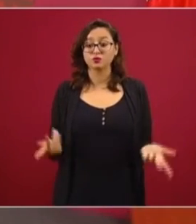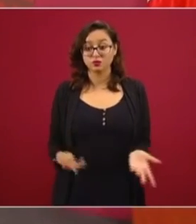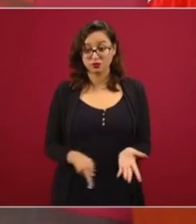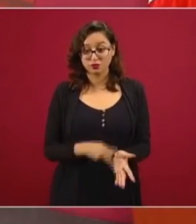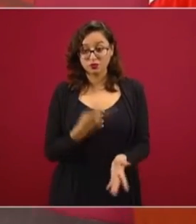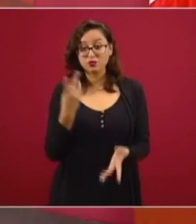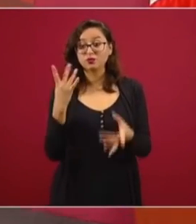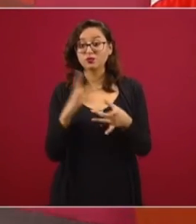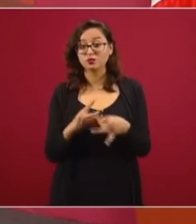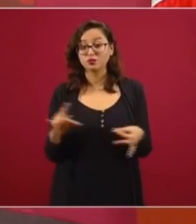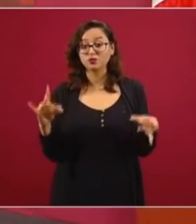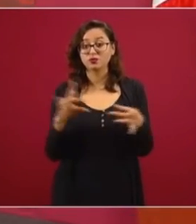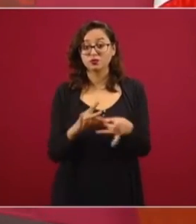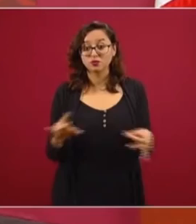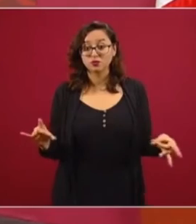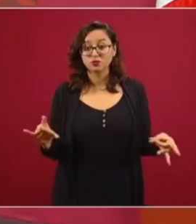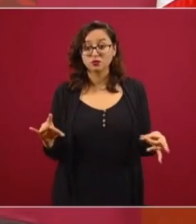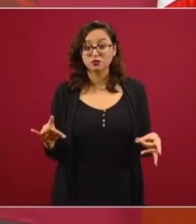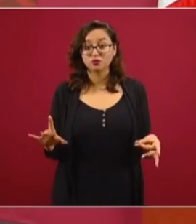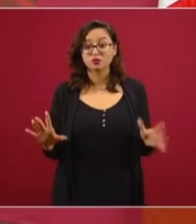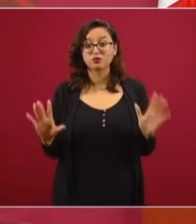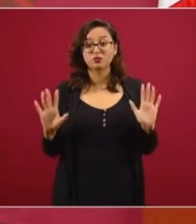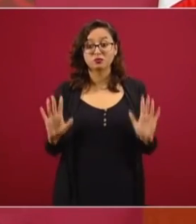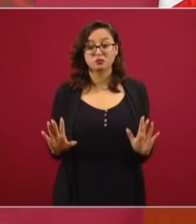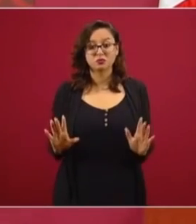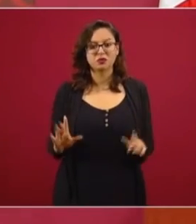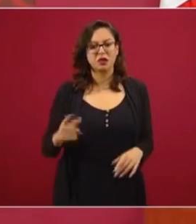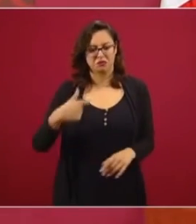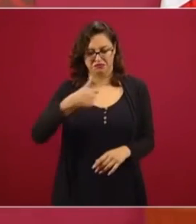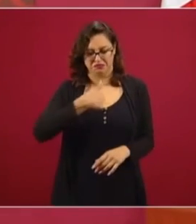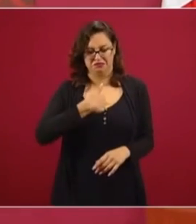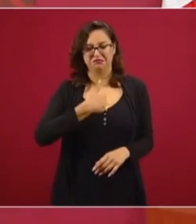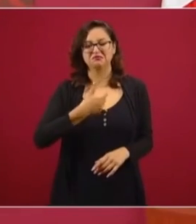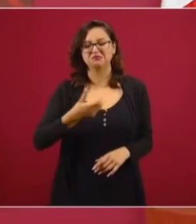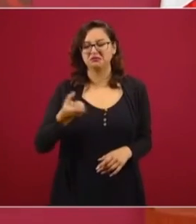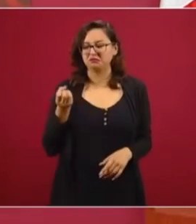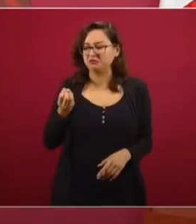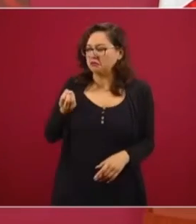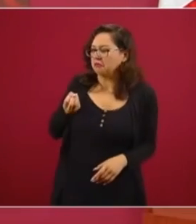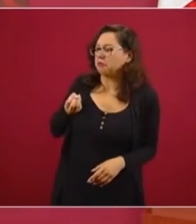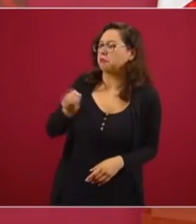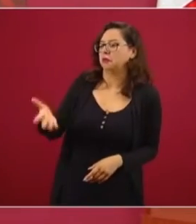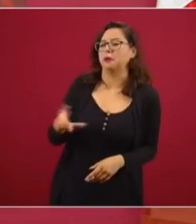Repito, a mí me pueden llamar peje, pero no soy lagarto.